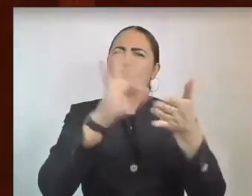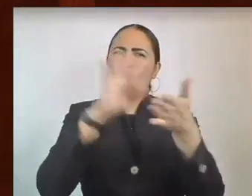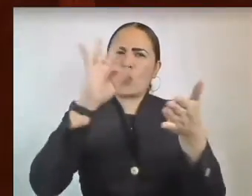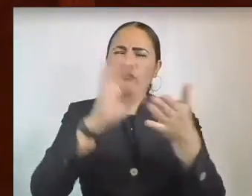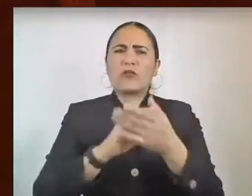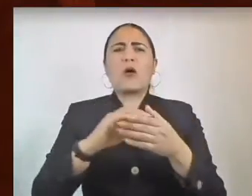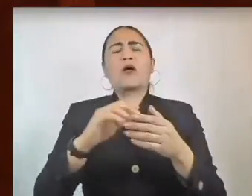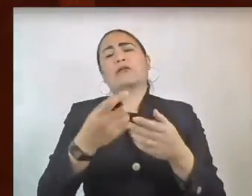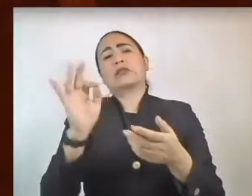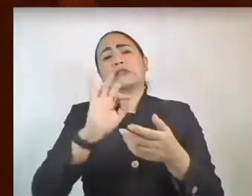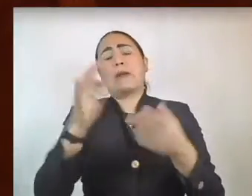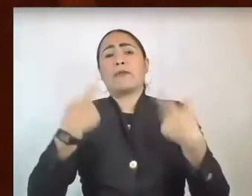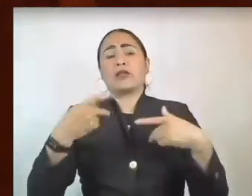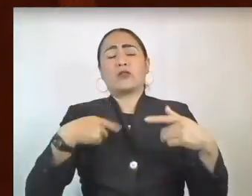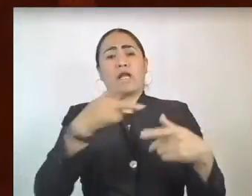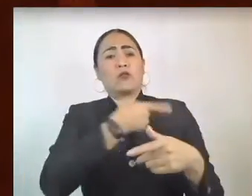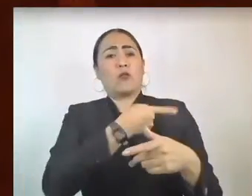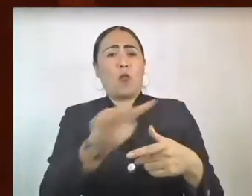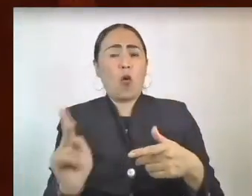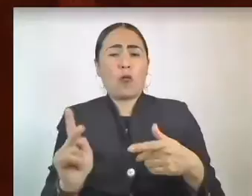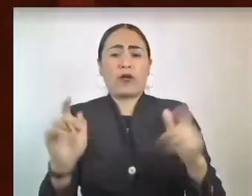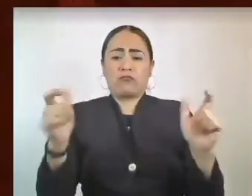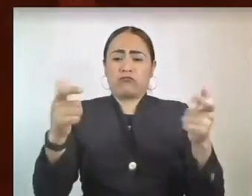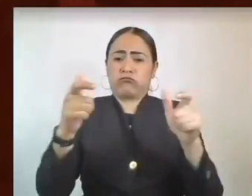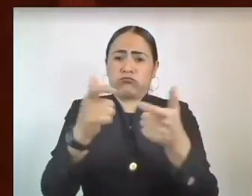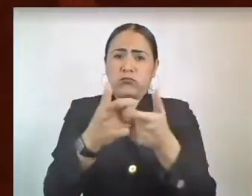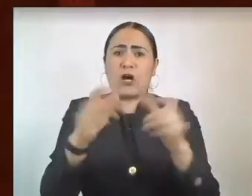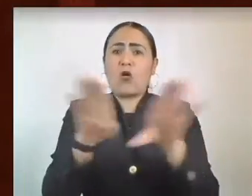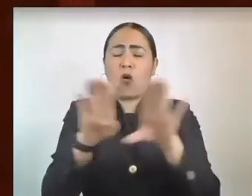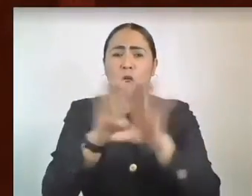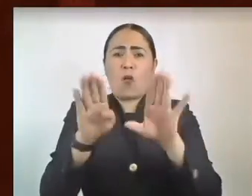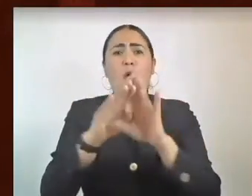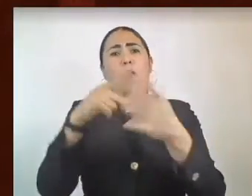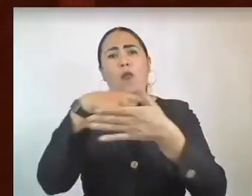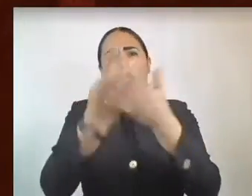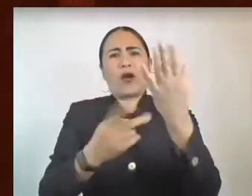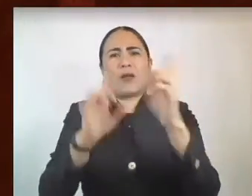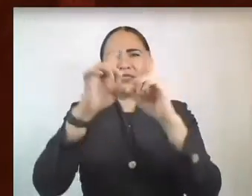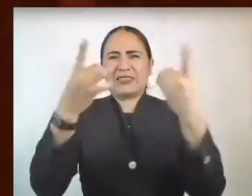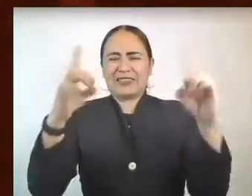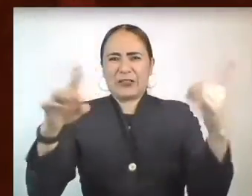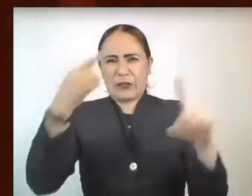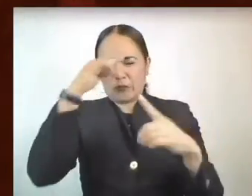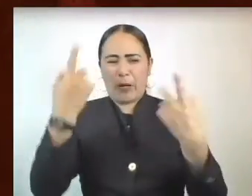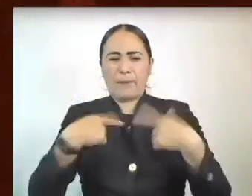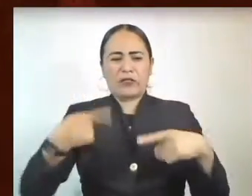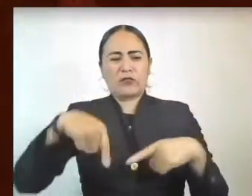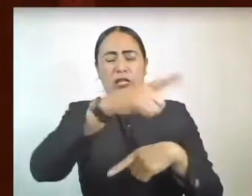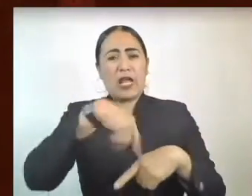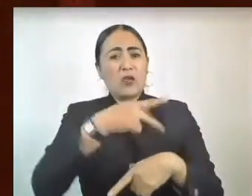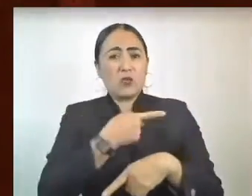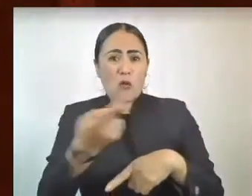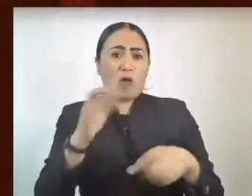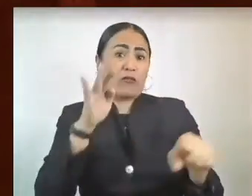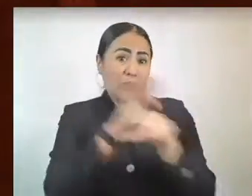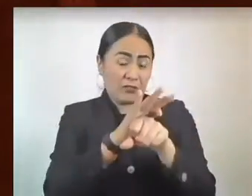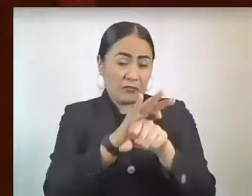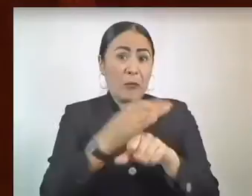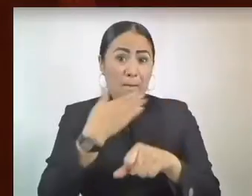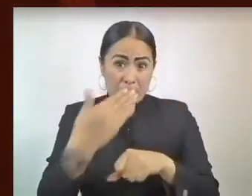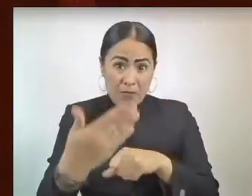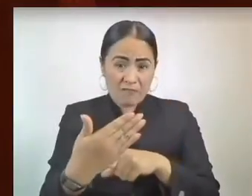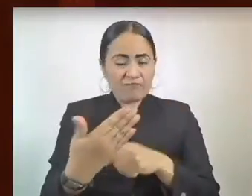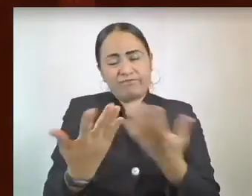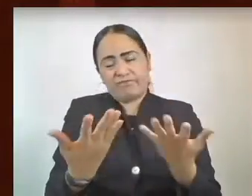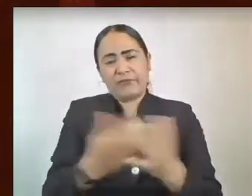pobreza mediante el desarrollo de programas que se reflejen en el beneficio de los pobres. Entendemos que los